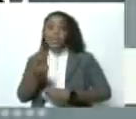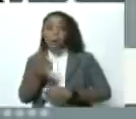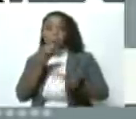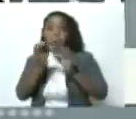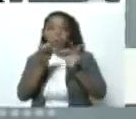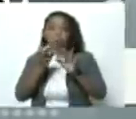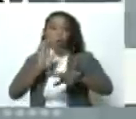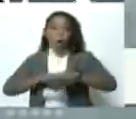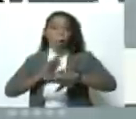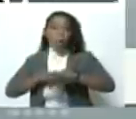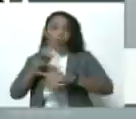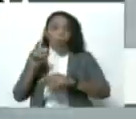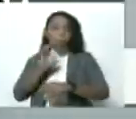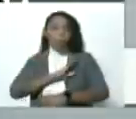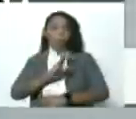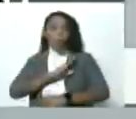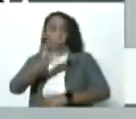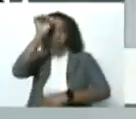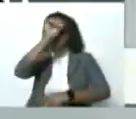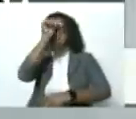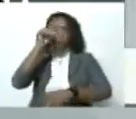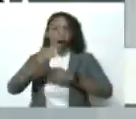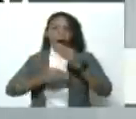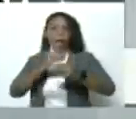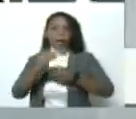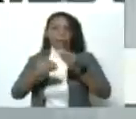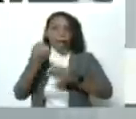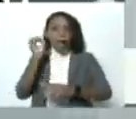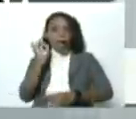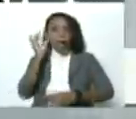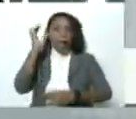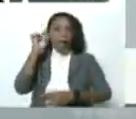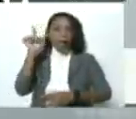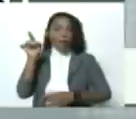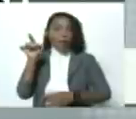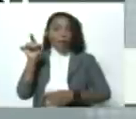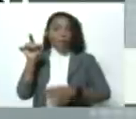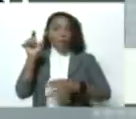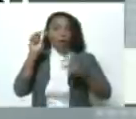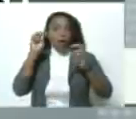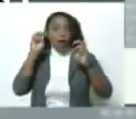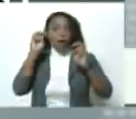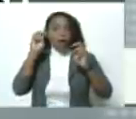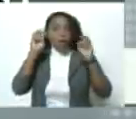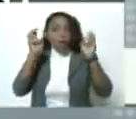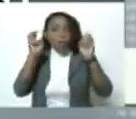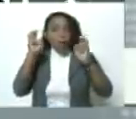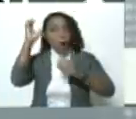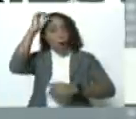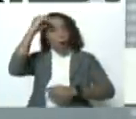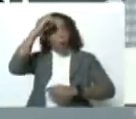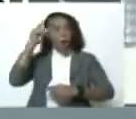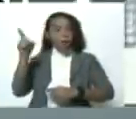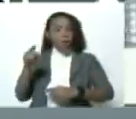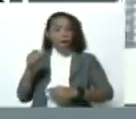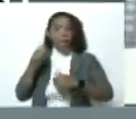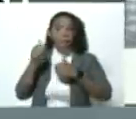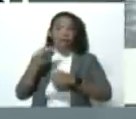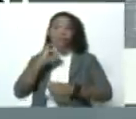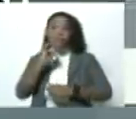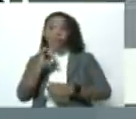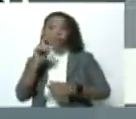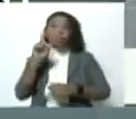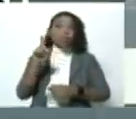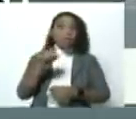el propio domingo, se trató de crear con esto una matriz de opinión, así que habría que ver si ella está bien informada o no sobre